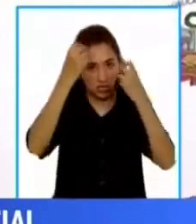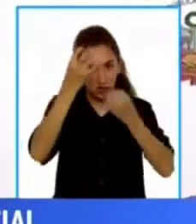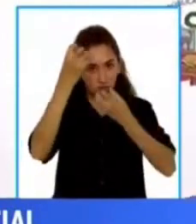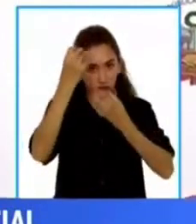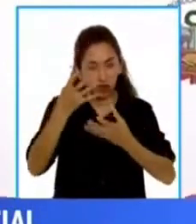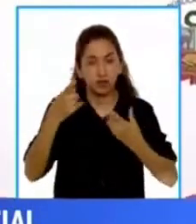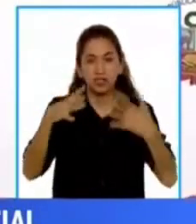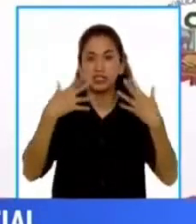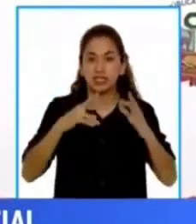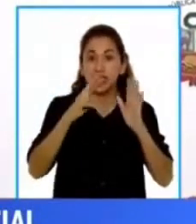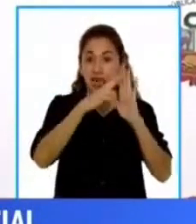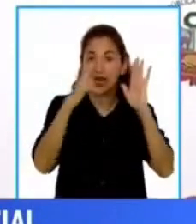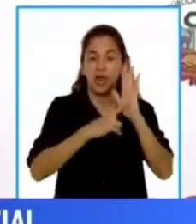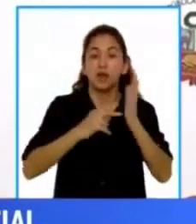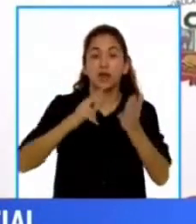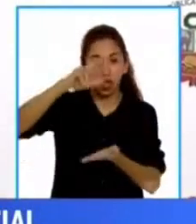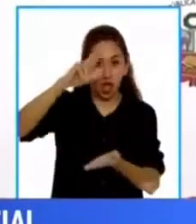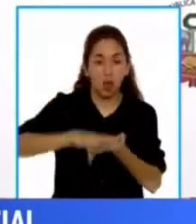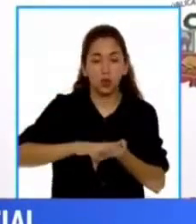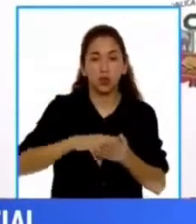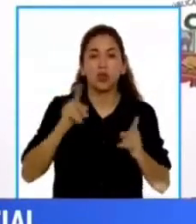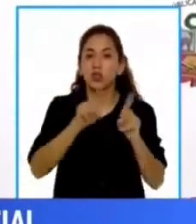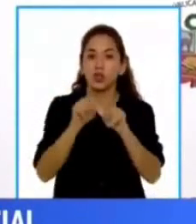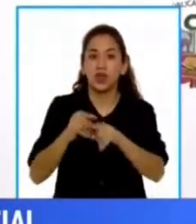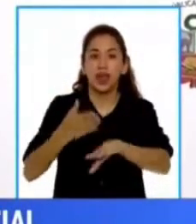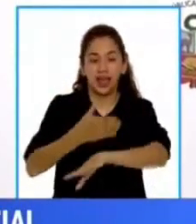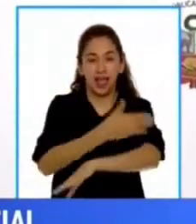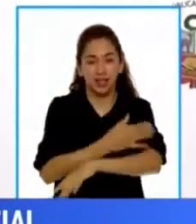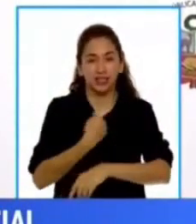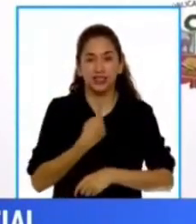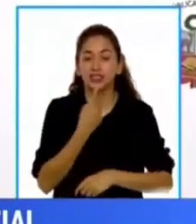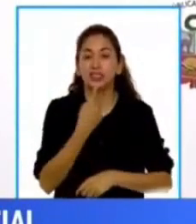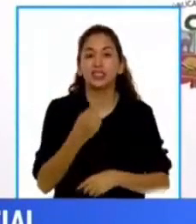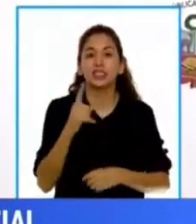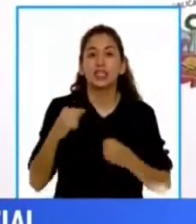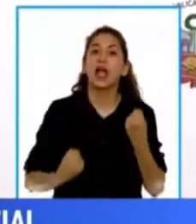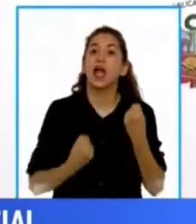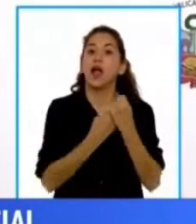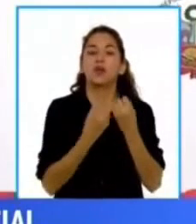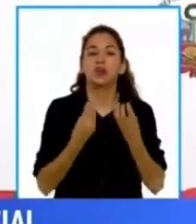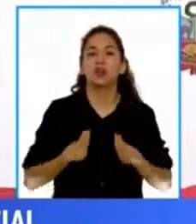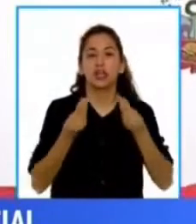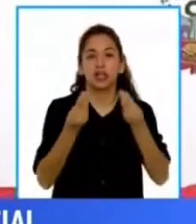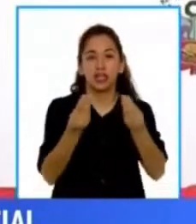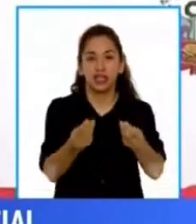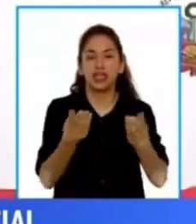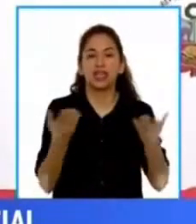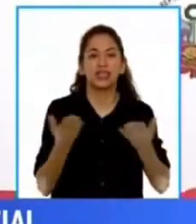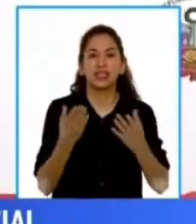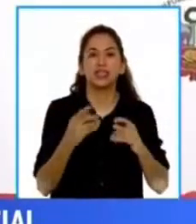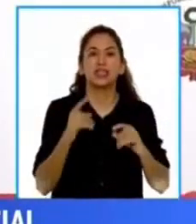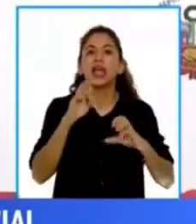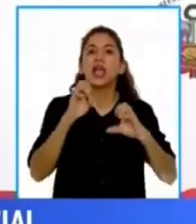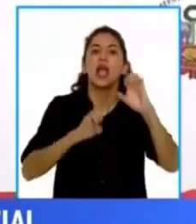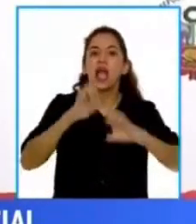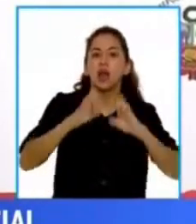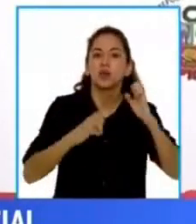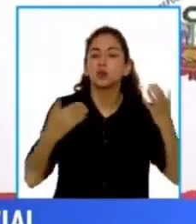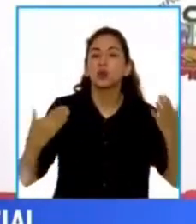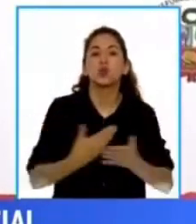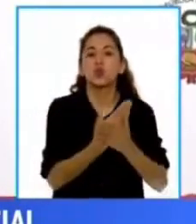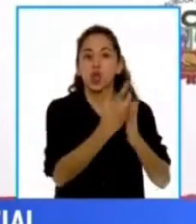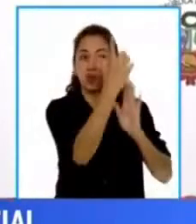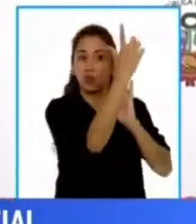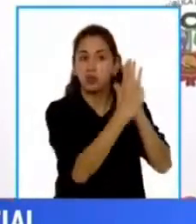reglamento haya sido aprobado, como ha ocurrido, como mencioné hace un momento, el apoyo se dé efectivamente a través de la elaboración de un padrón que